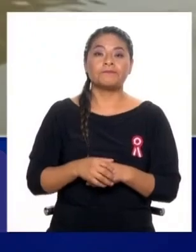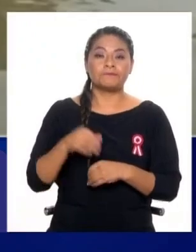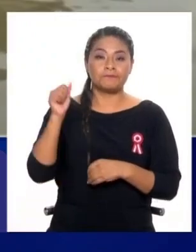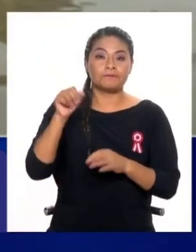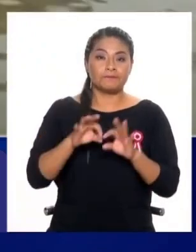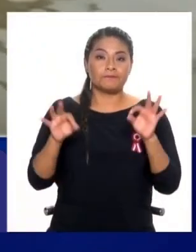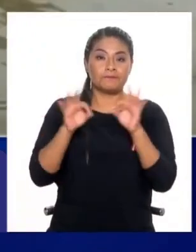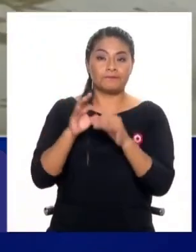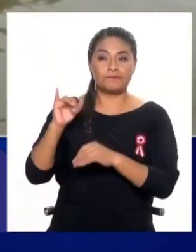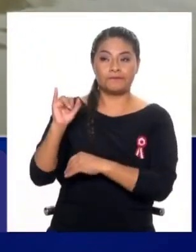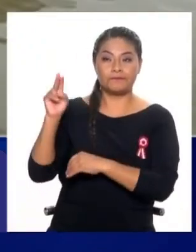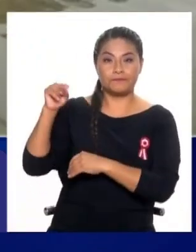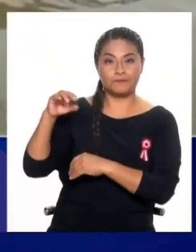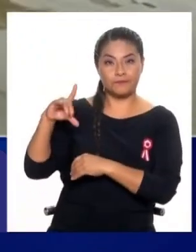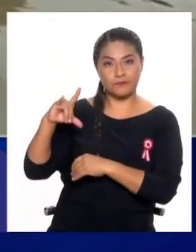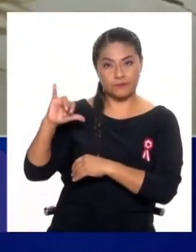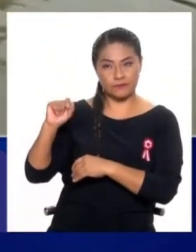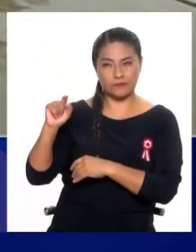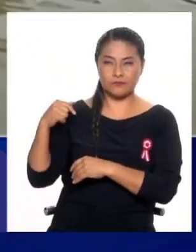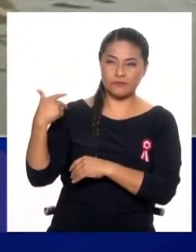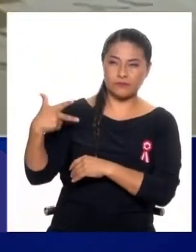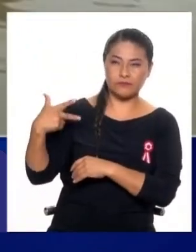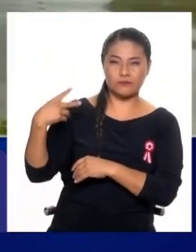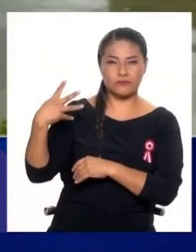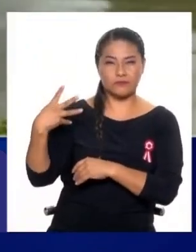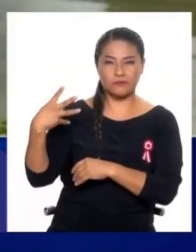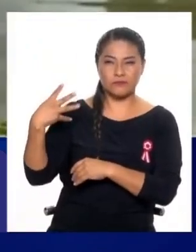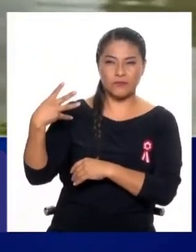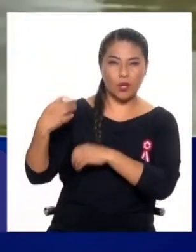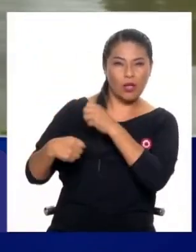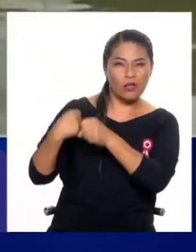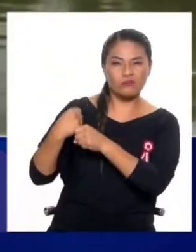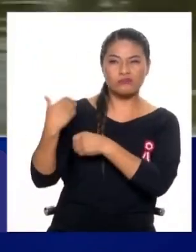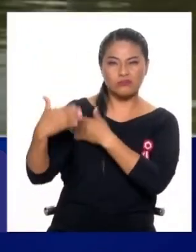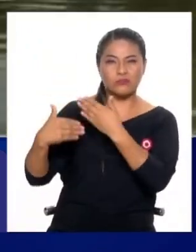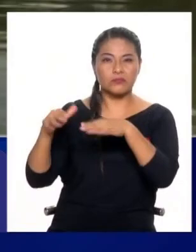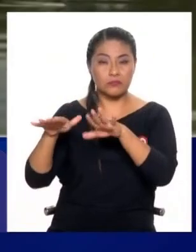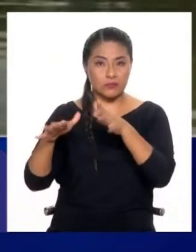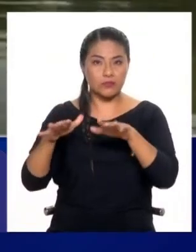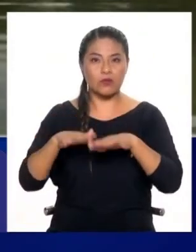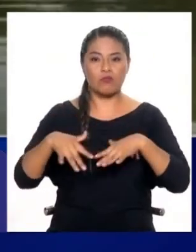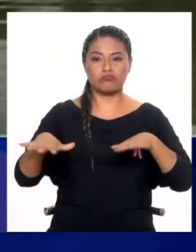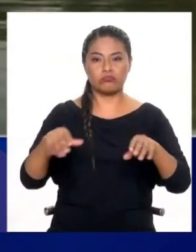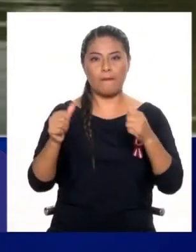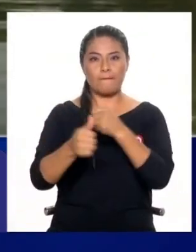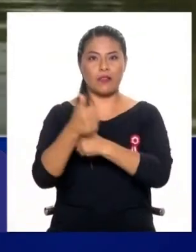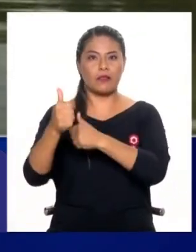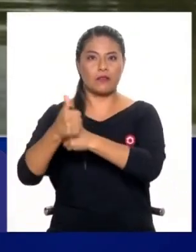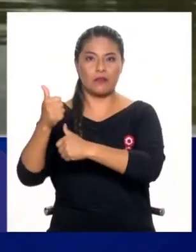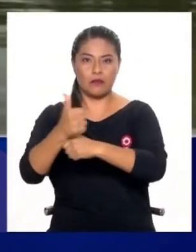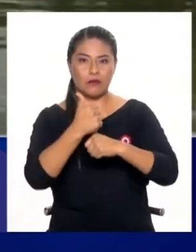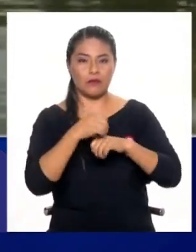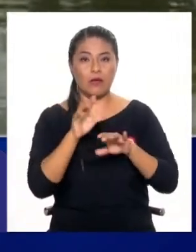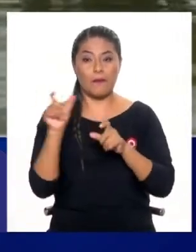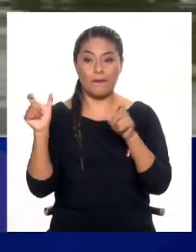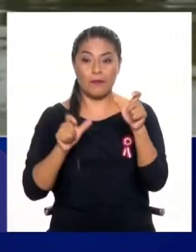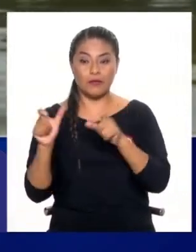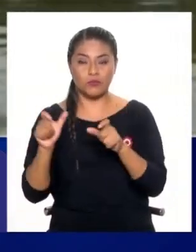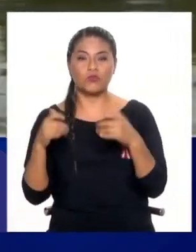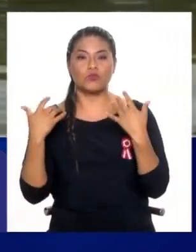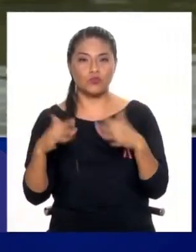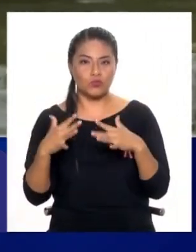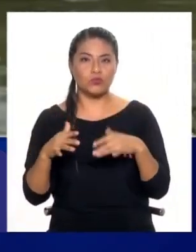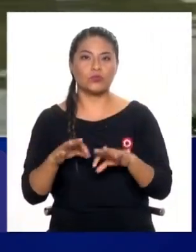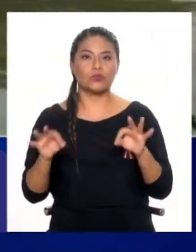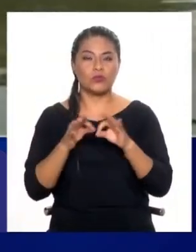Por ejemplo, INDECI cada año hace dos o tres simulacros de multipeligros, los cuales deben ser tomados por la población no solamente